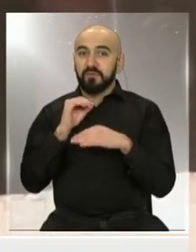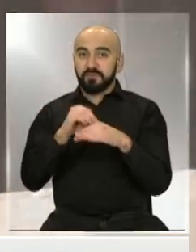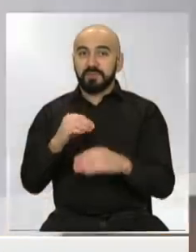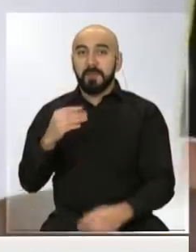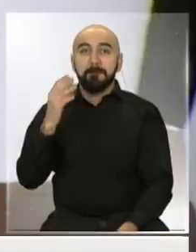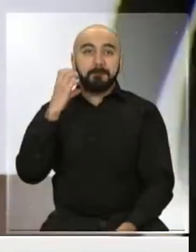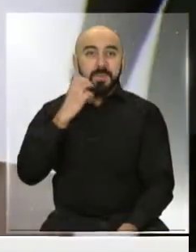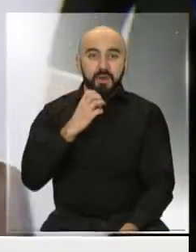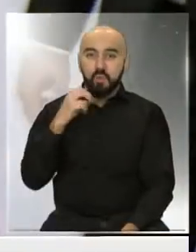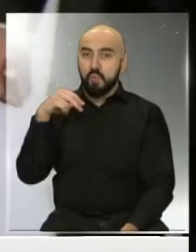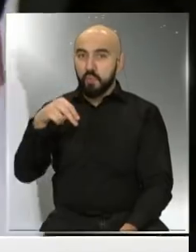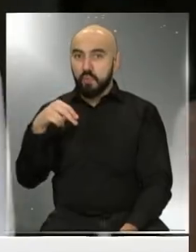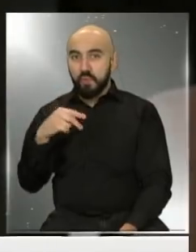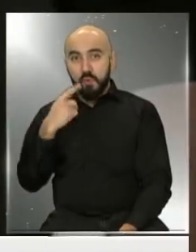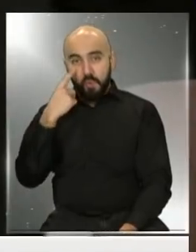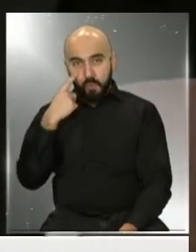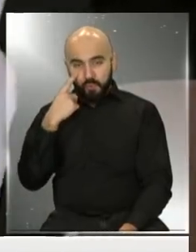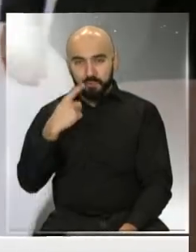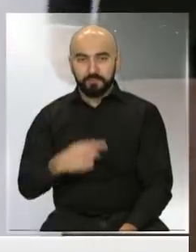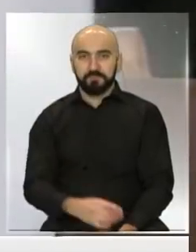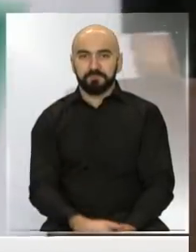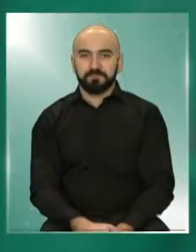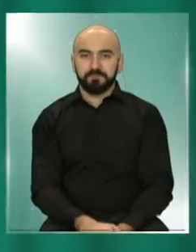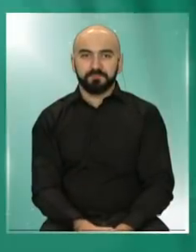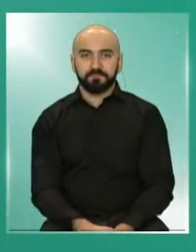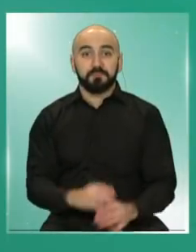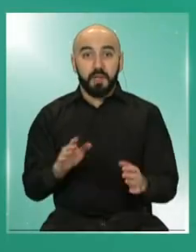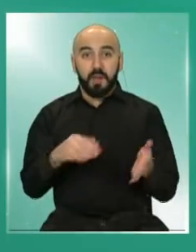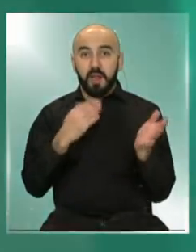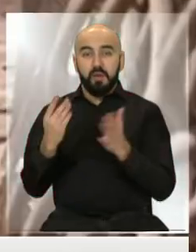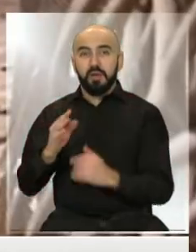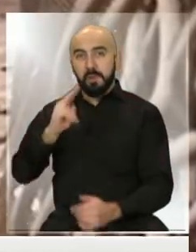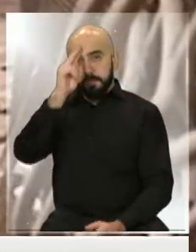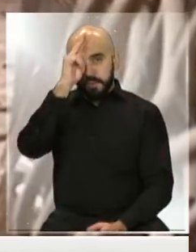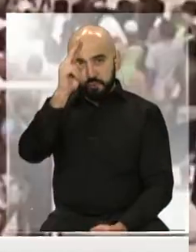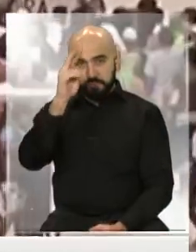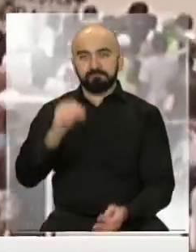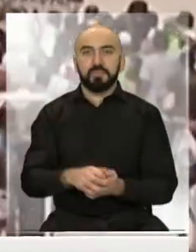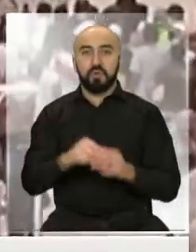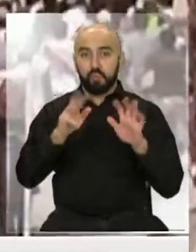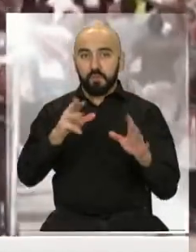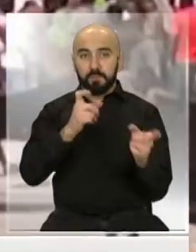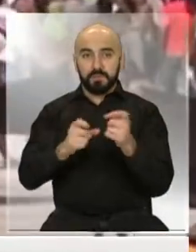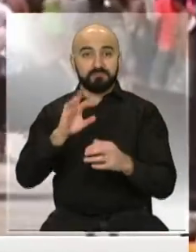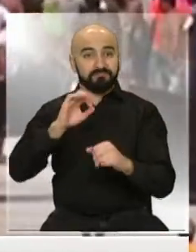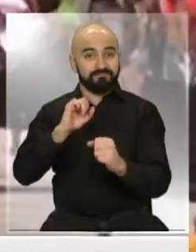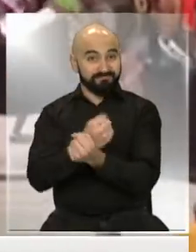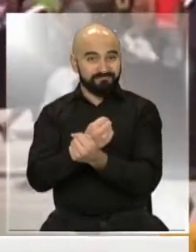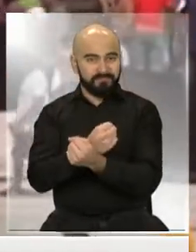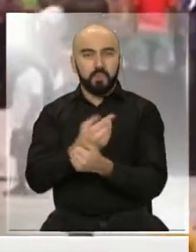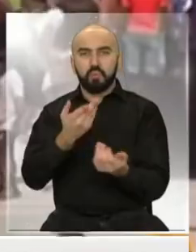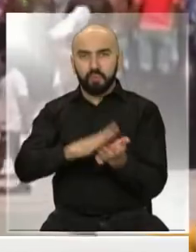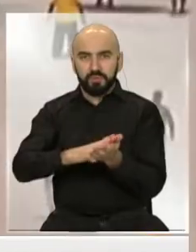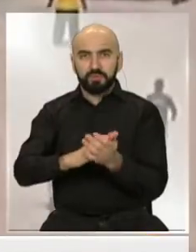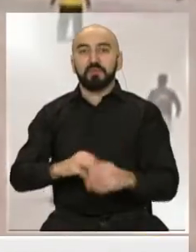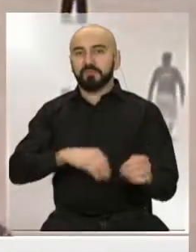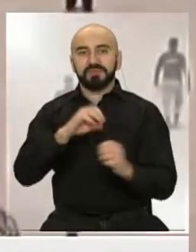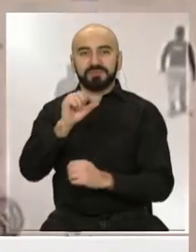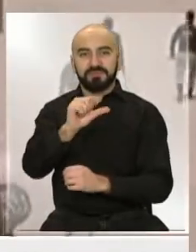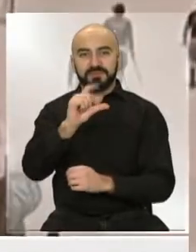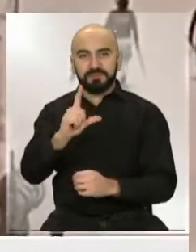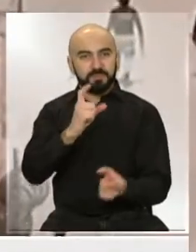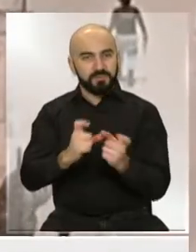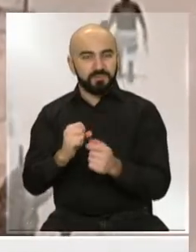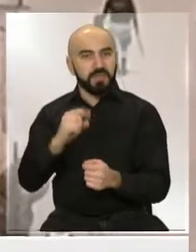Atención con lo que va a ocurrir allí. Vamos a Perú. Nueve reclusos muertos, 67 heridos, entre guardias,